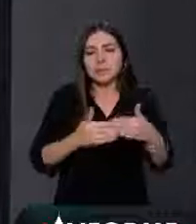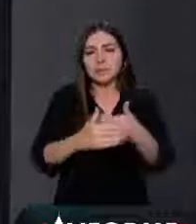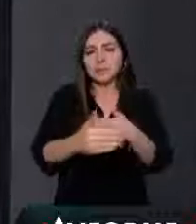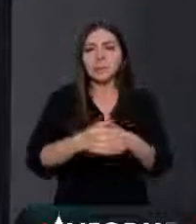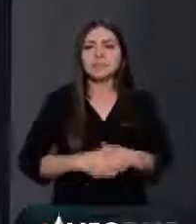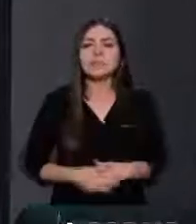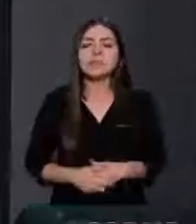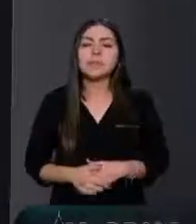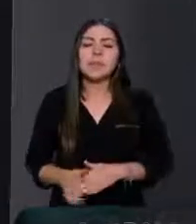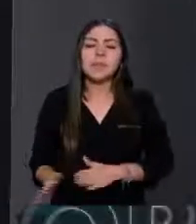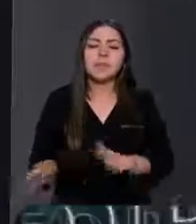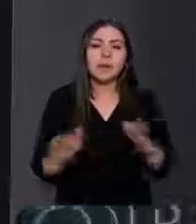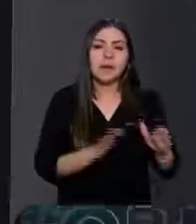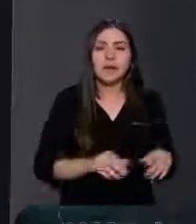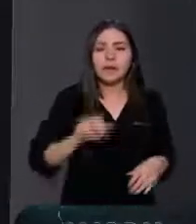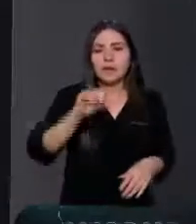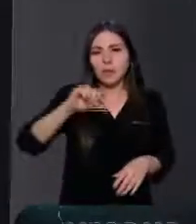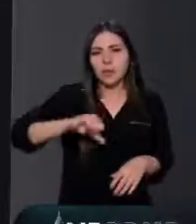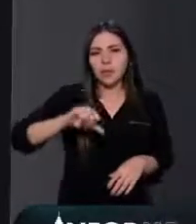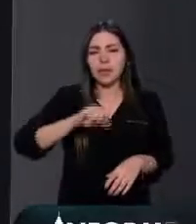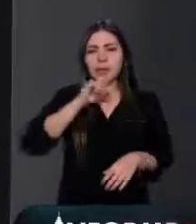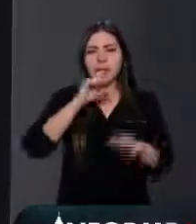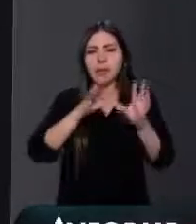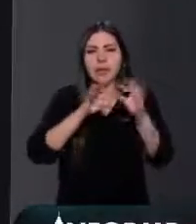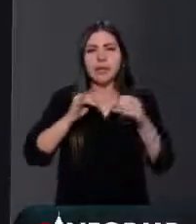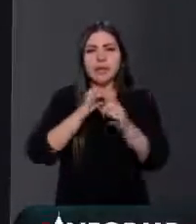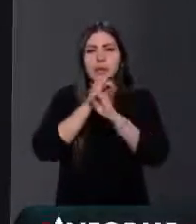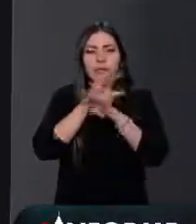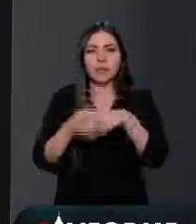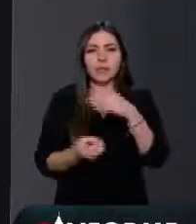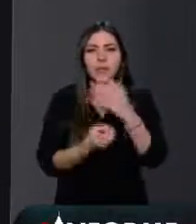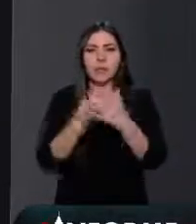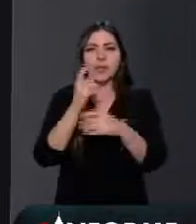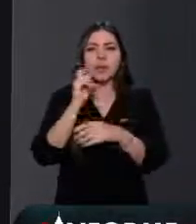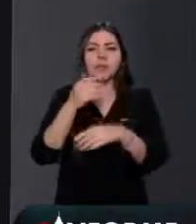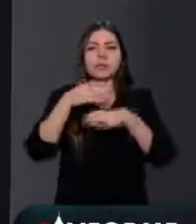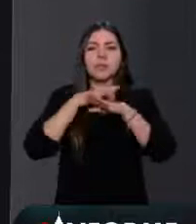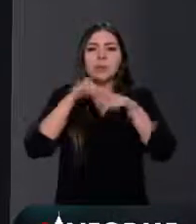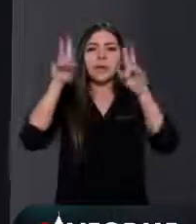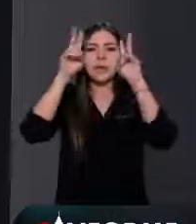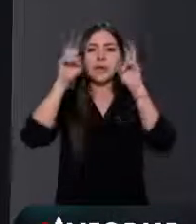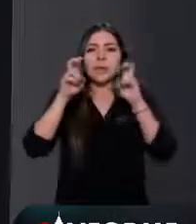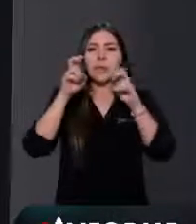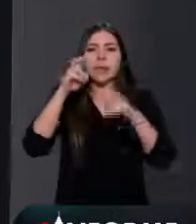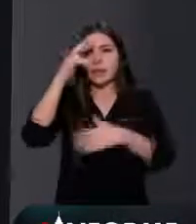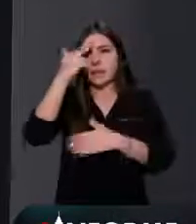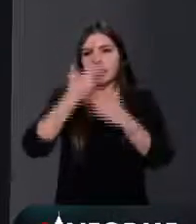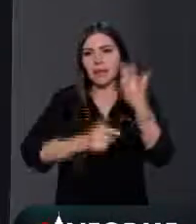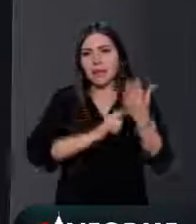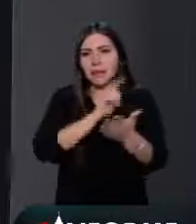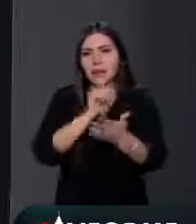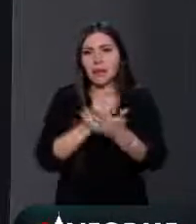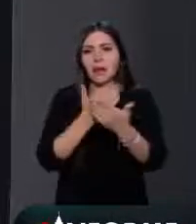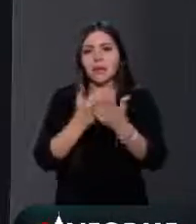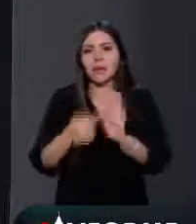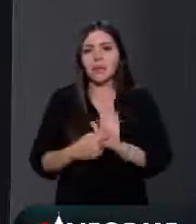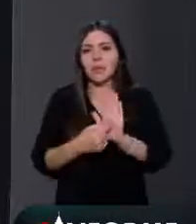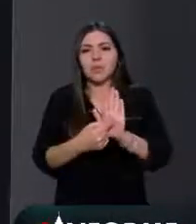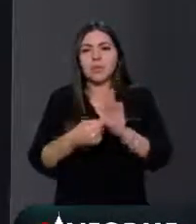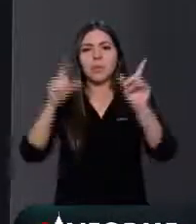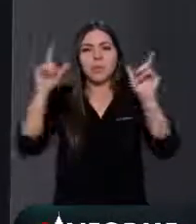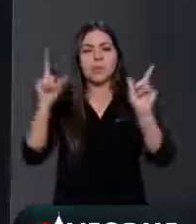Bien, hubo nueva información hoy sobre el comportamiento de los índices delictivos en la Ciudad de México y se presentan nuevas reducciones.